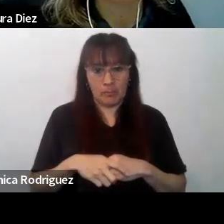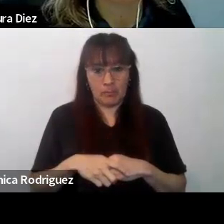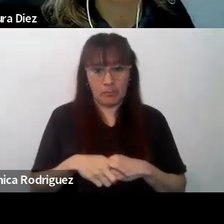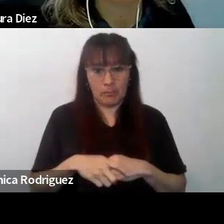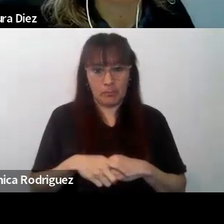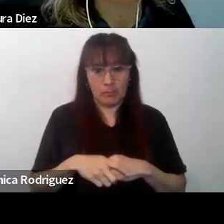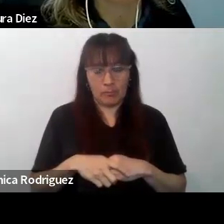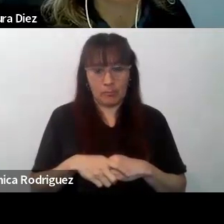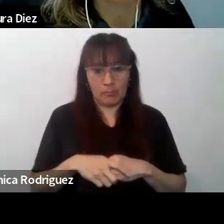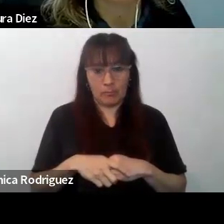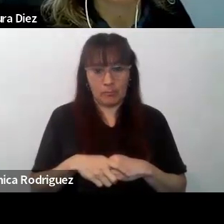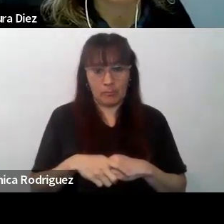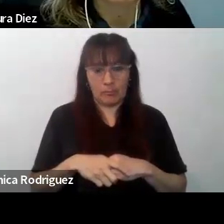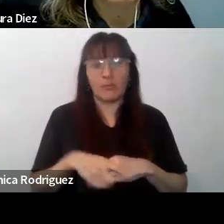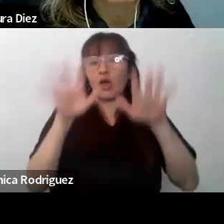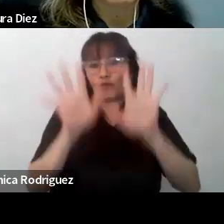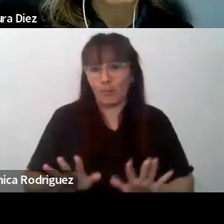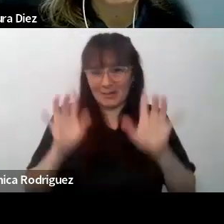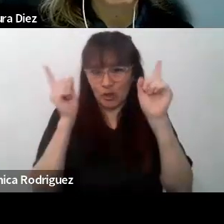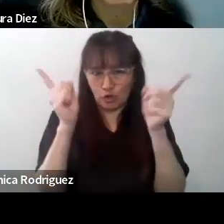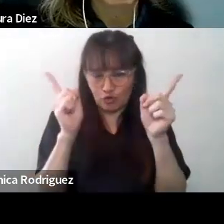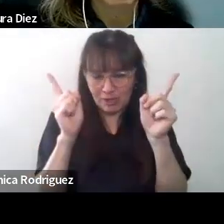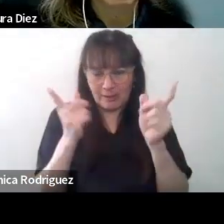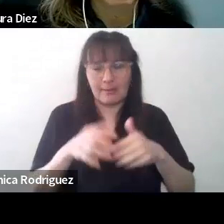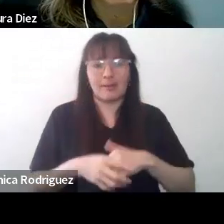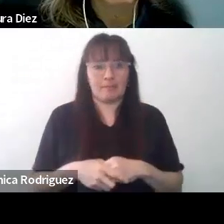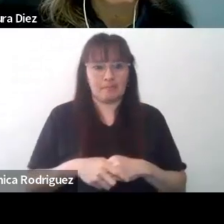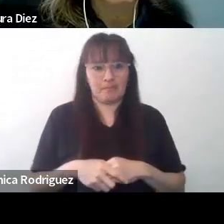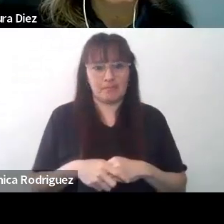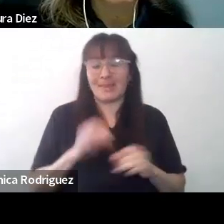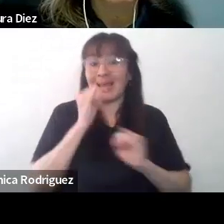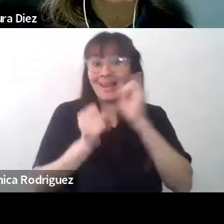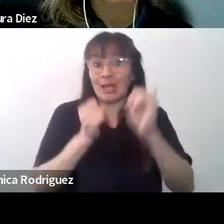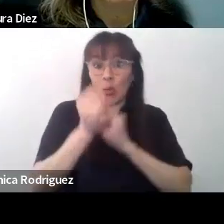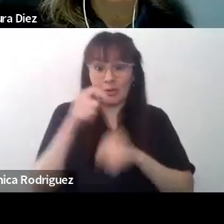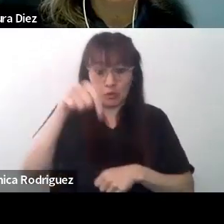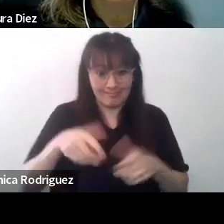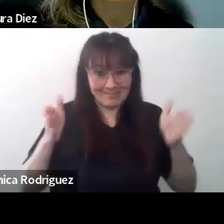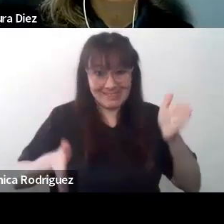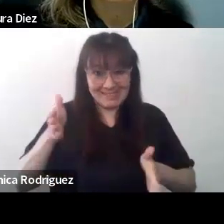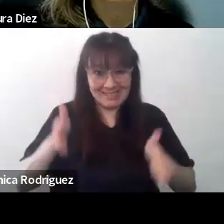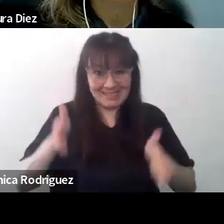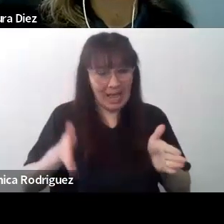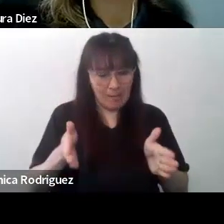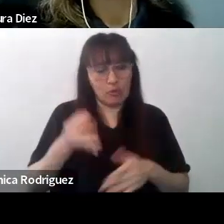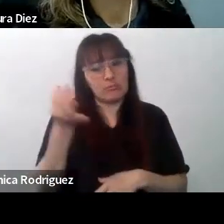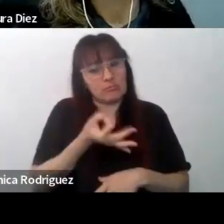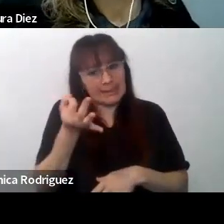es la formación docente. Les cuento que este tramo de formación, esto es especialmente para